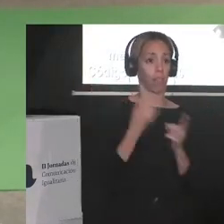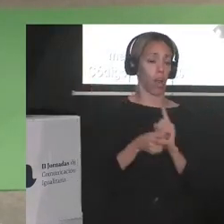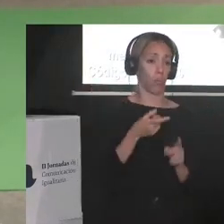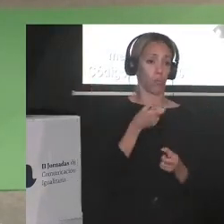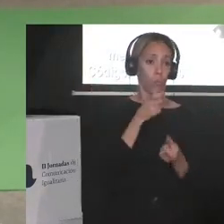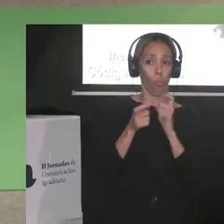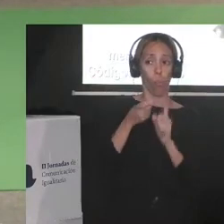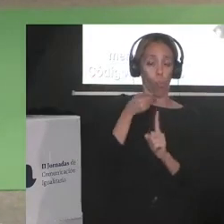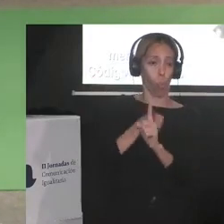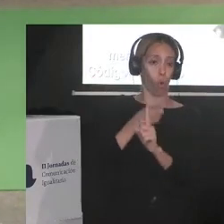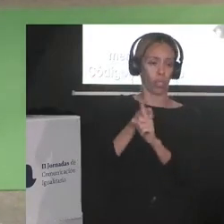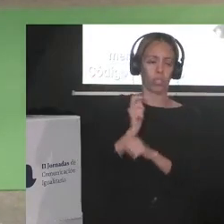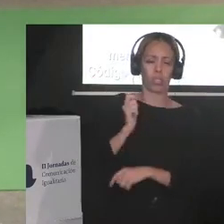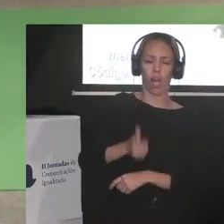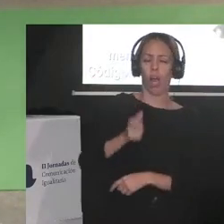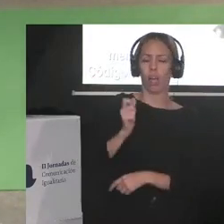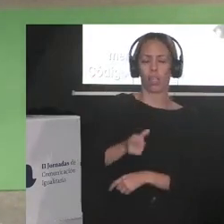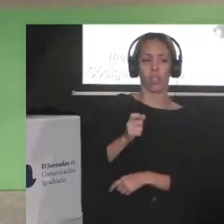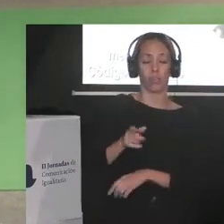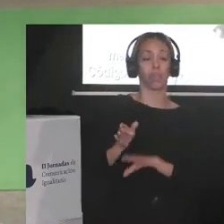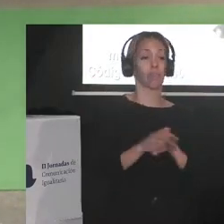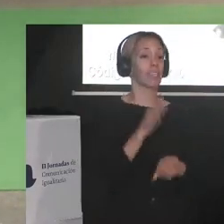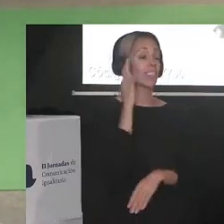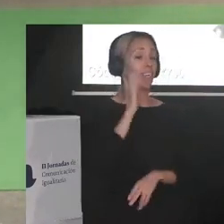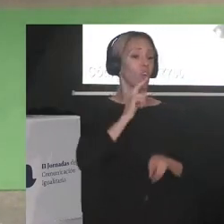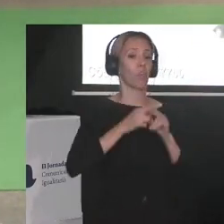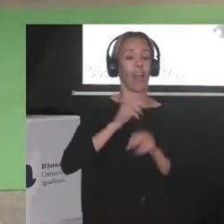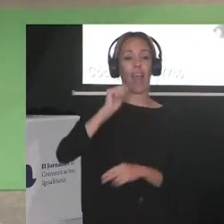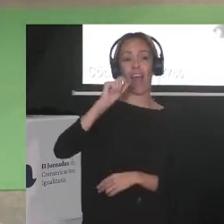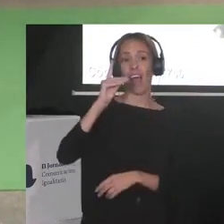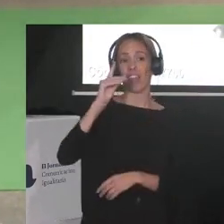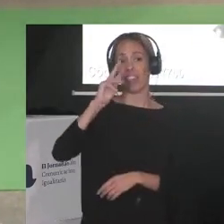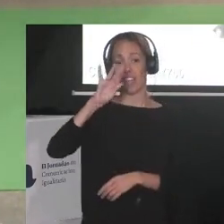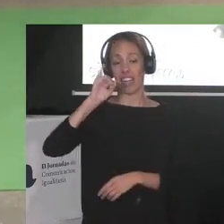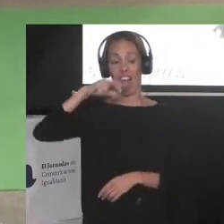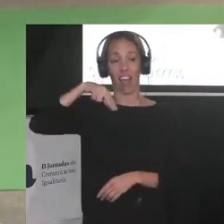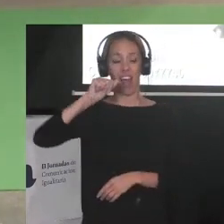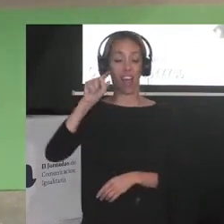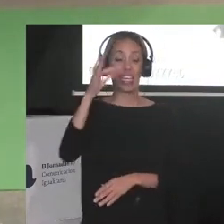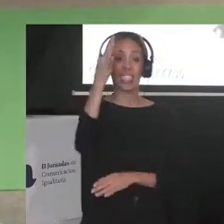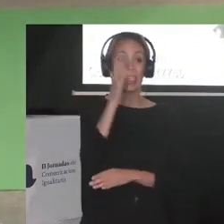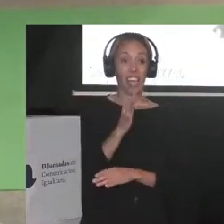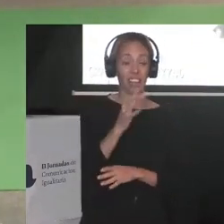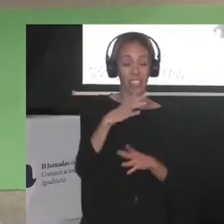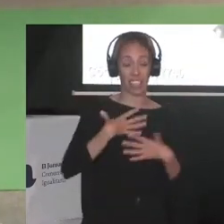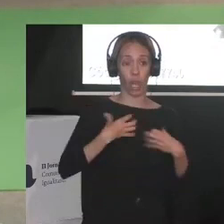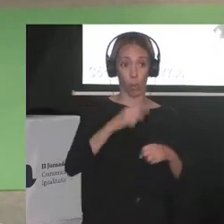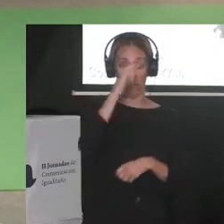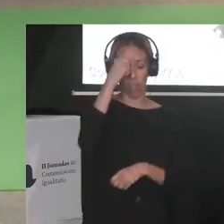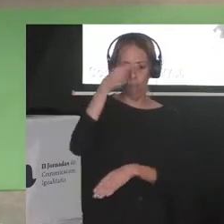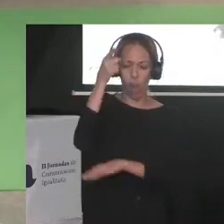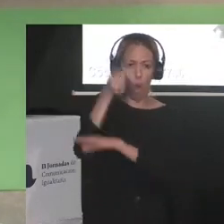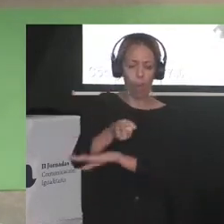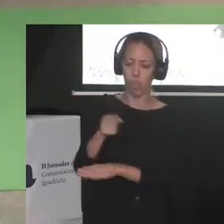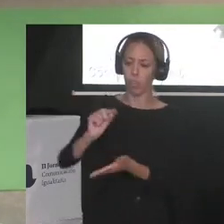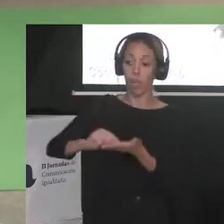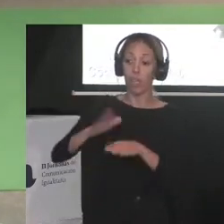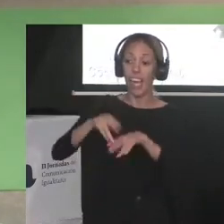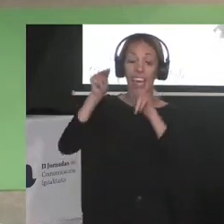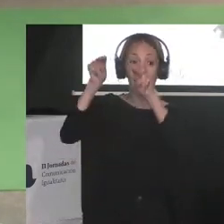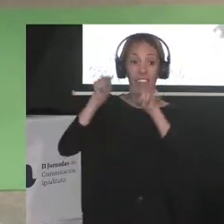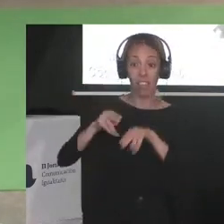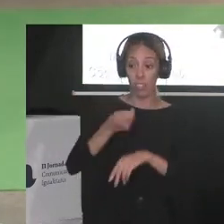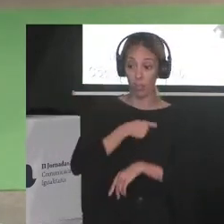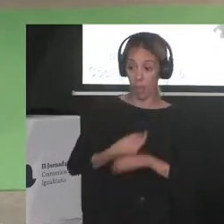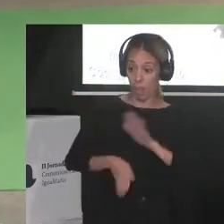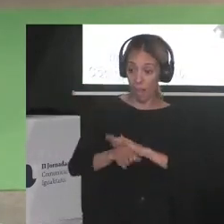le hacía un bullying constante. Adriana estaba harta de rellenar los test de salud mental que le obligaban a hacerse para renovar su residencia,